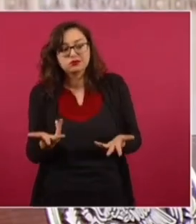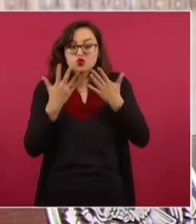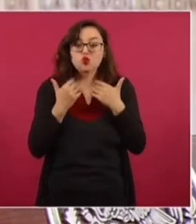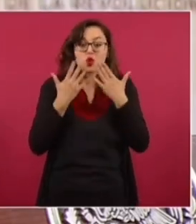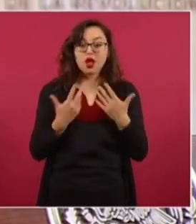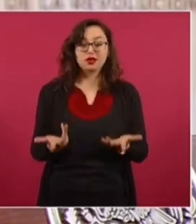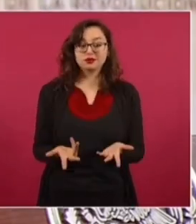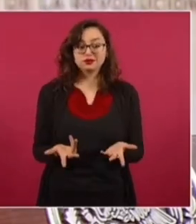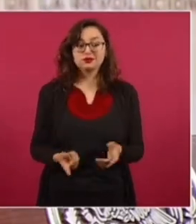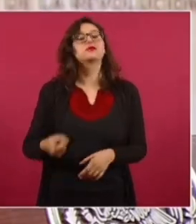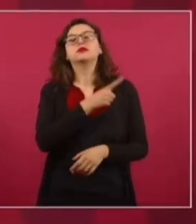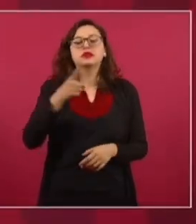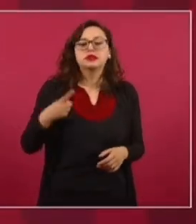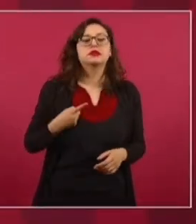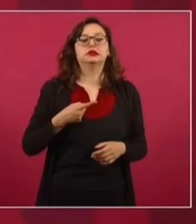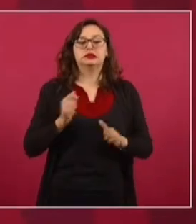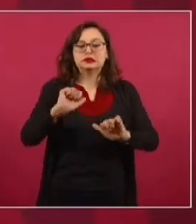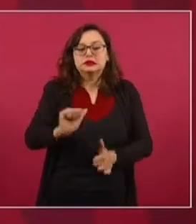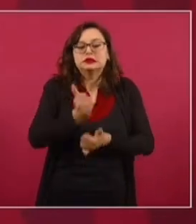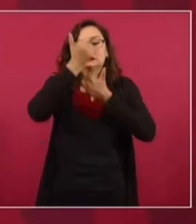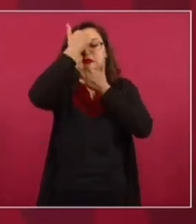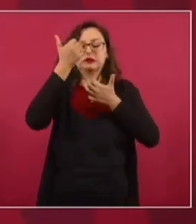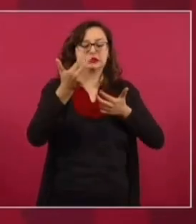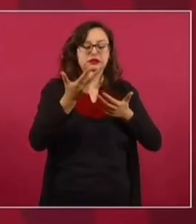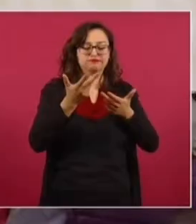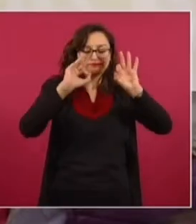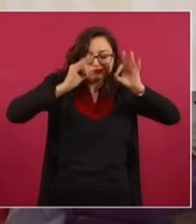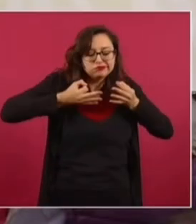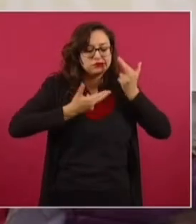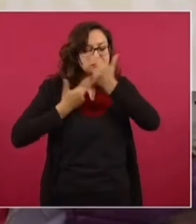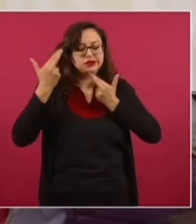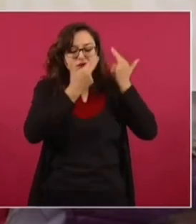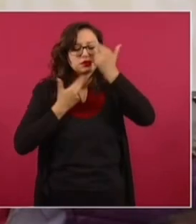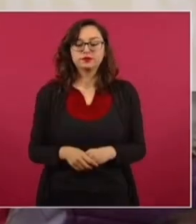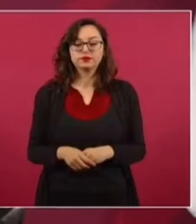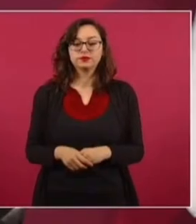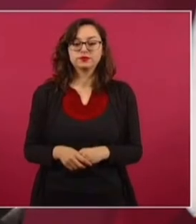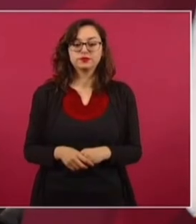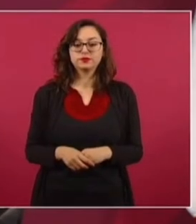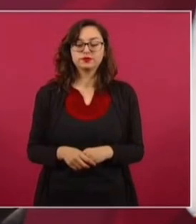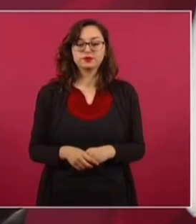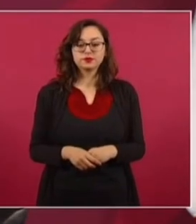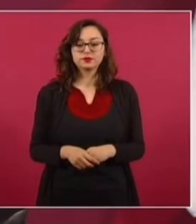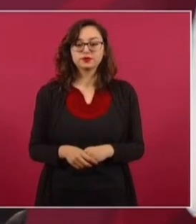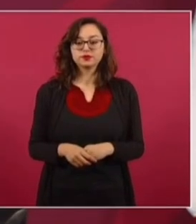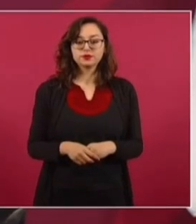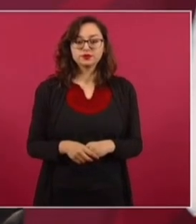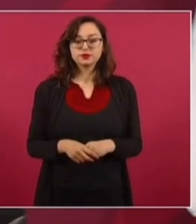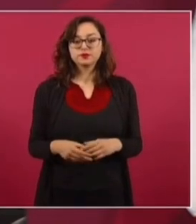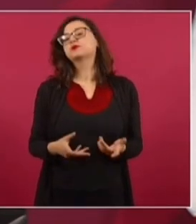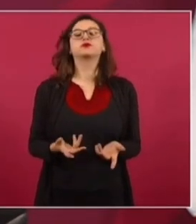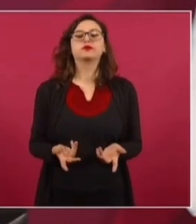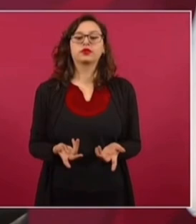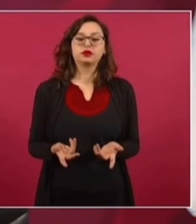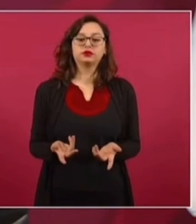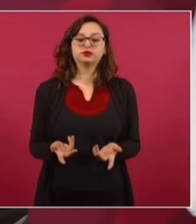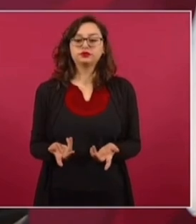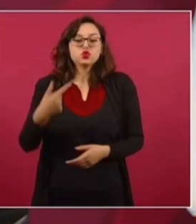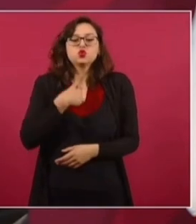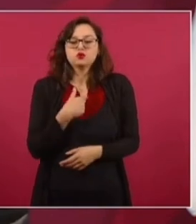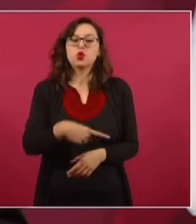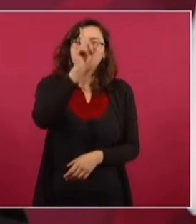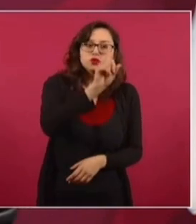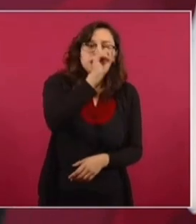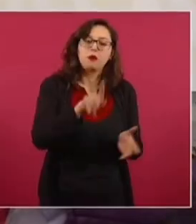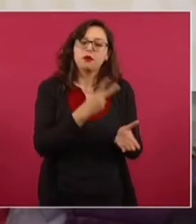análisis y decidir cómo van a continuar. Es que yo no debería de estar dando